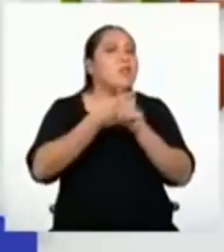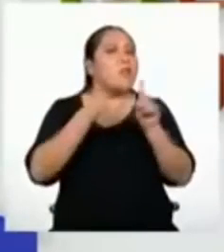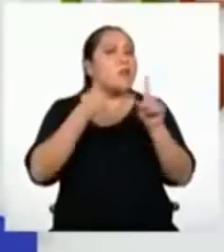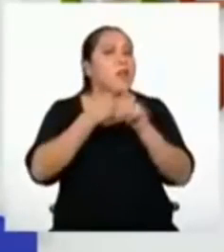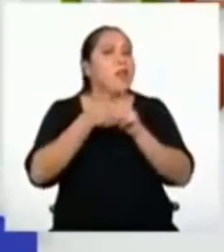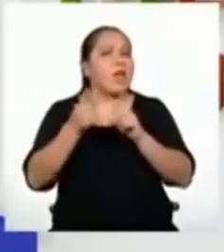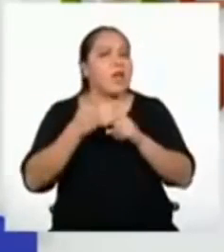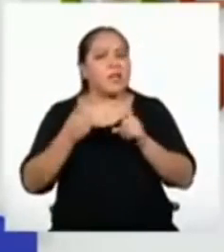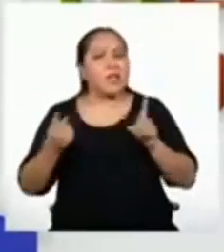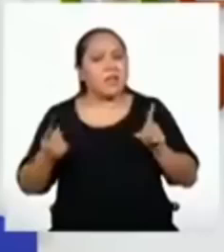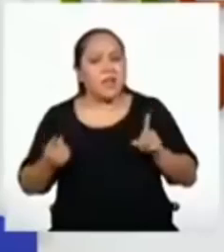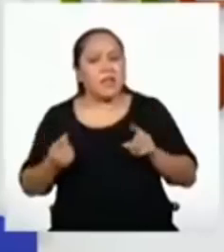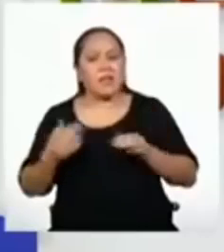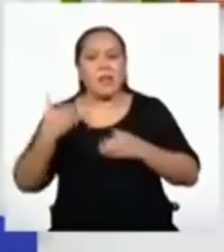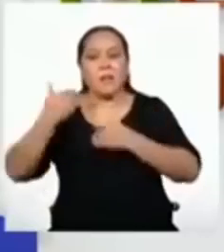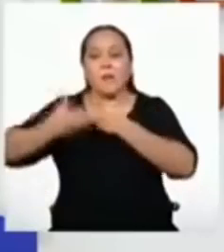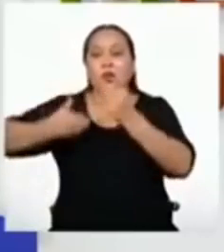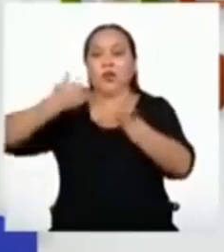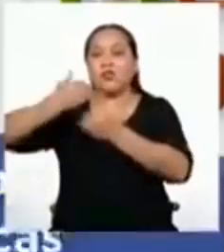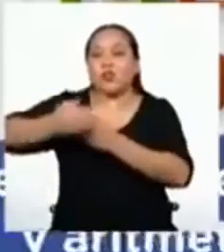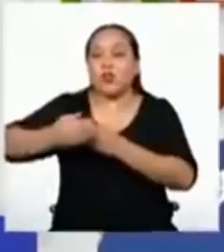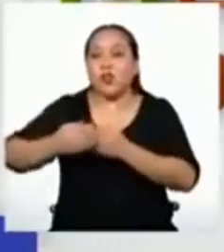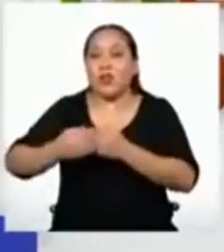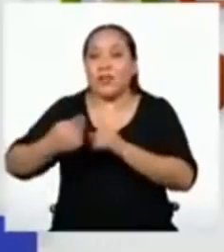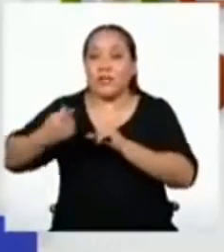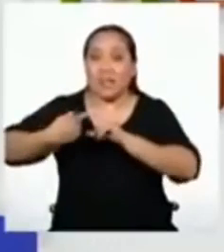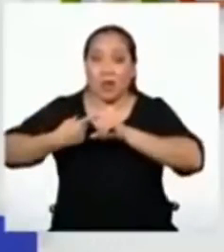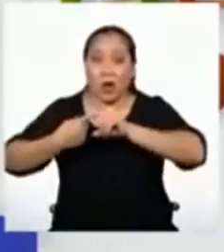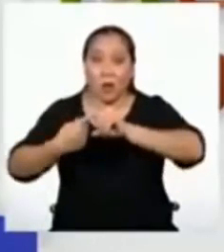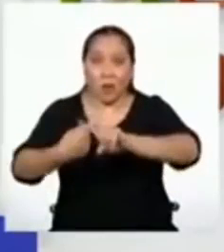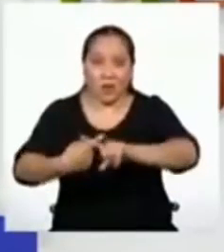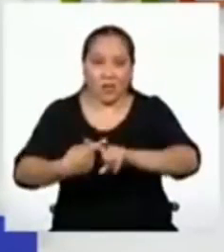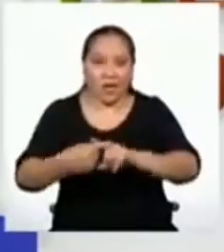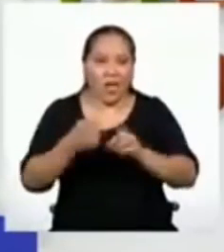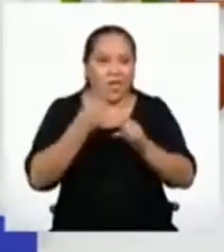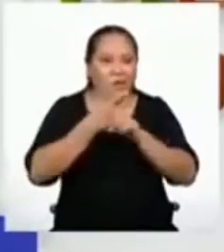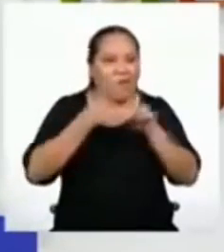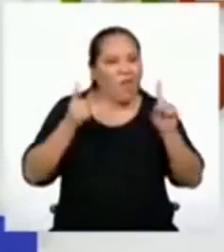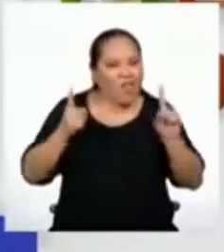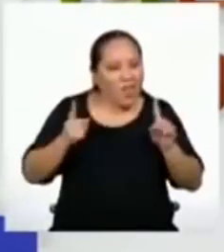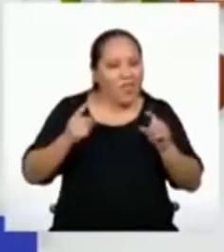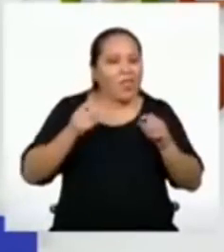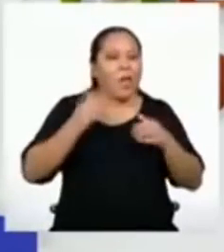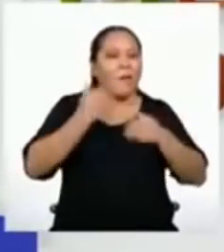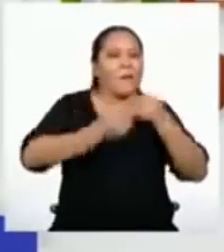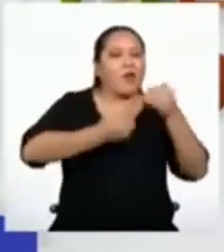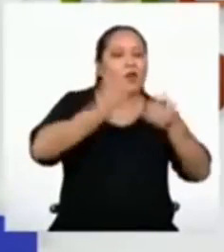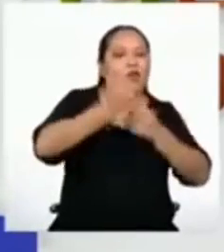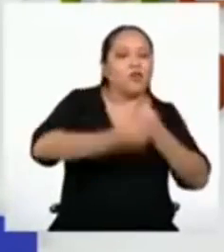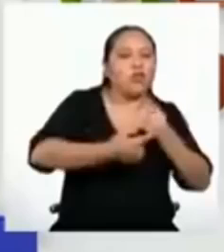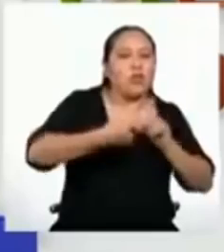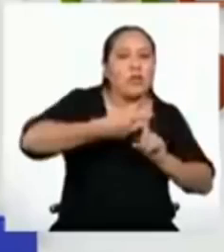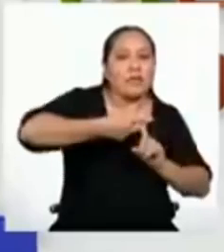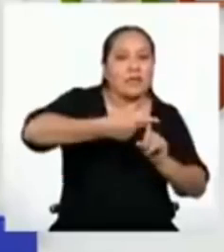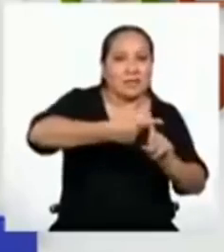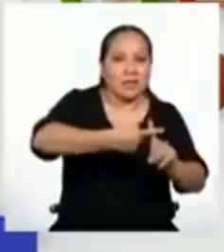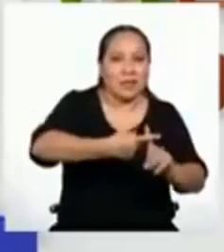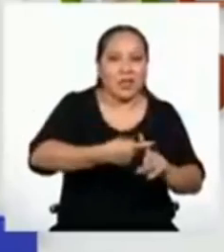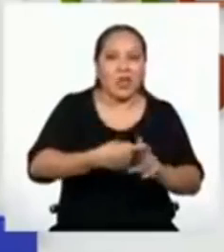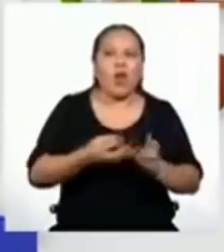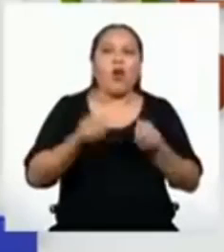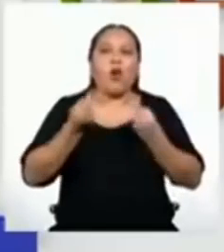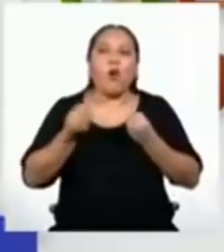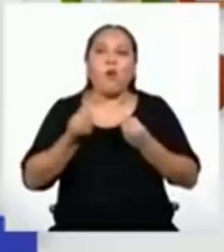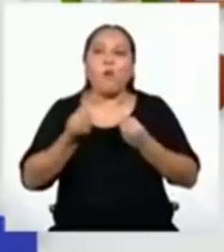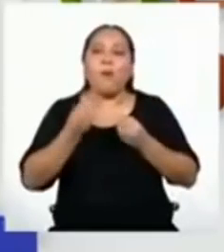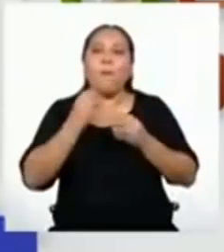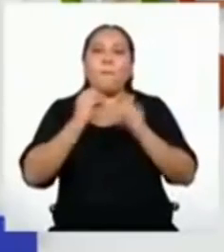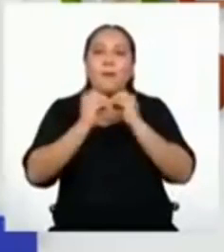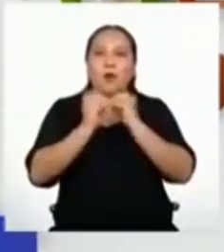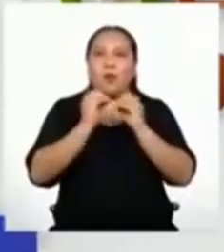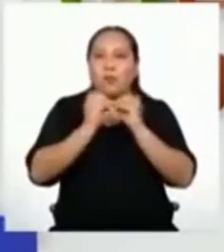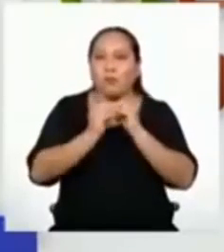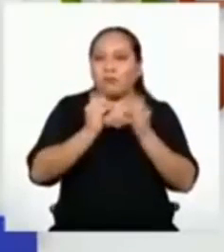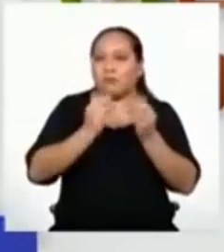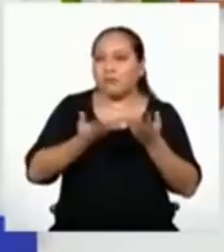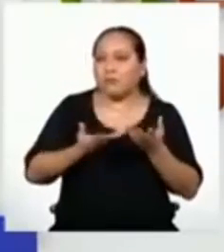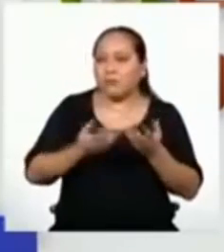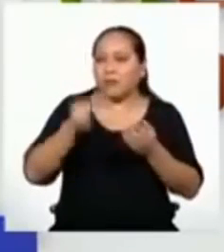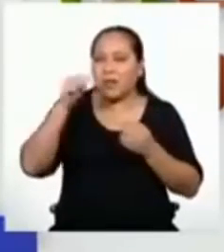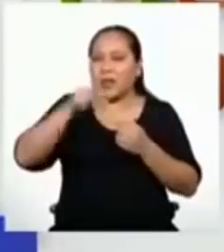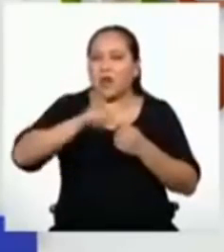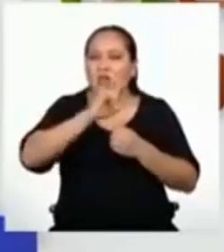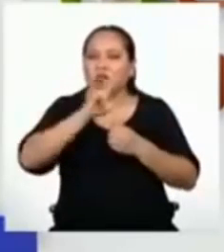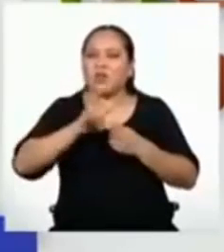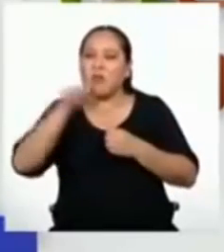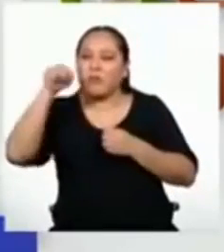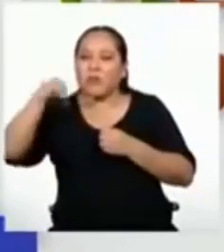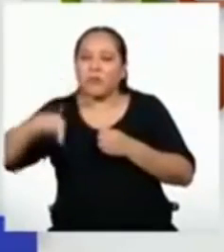progresiones geométricas y aritméticas. Y también sobre las situaciones en las que hacemos uso de este tipo de secuencias y